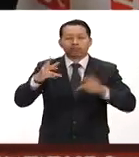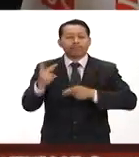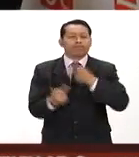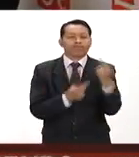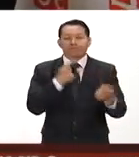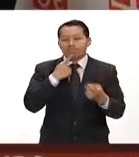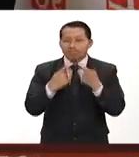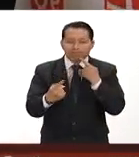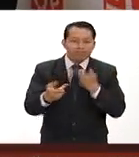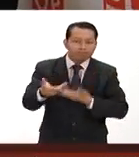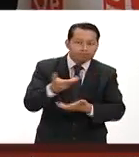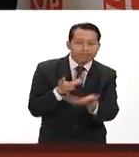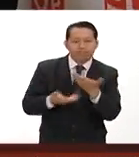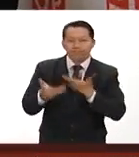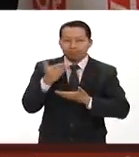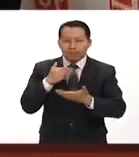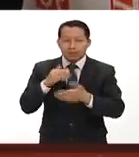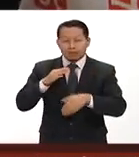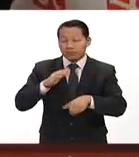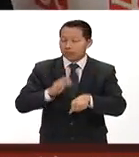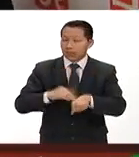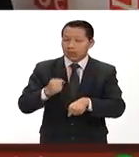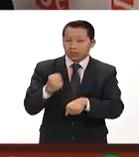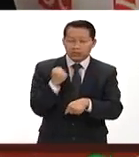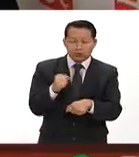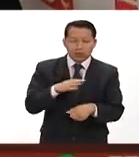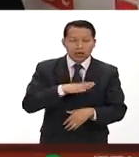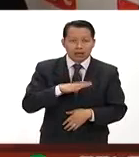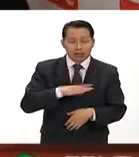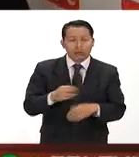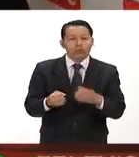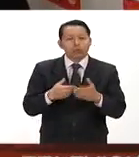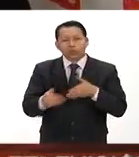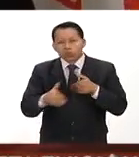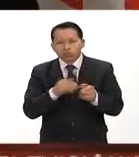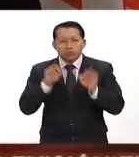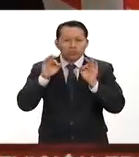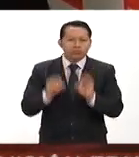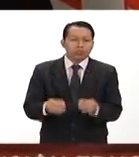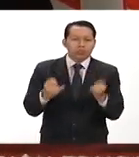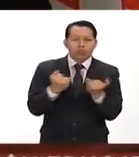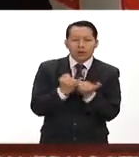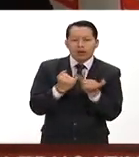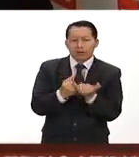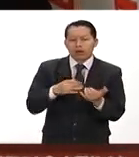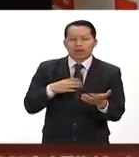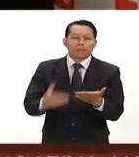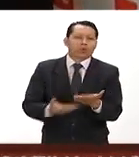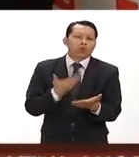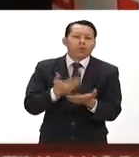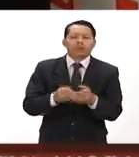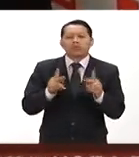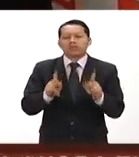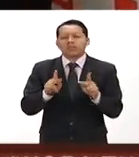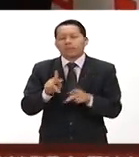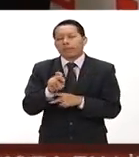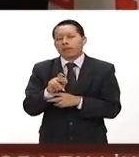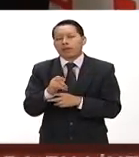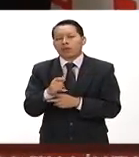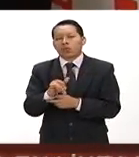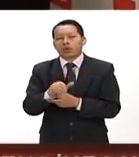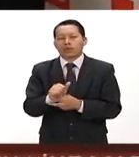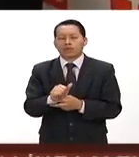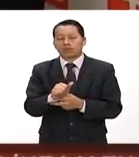para reflexionar sobre un modelo educativo sobre una nueva propuesta pedagógica y eso nos va a permitir enriquecerla